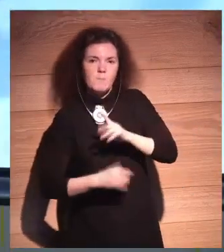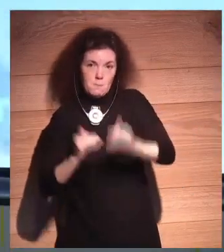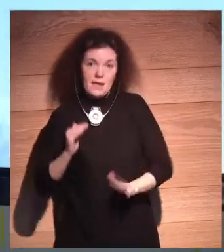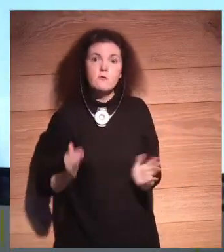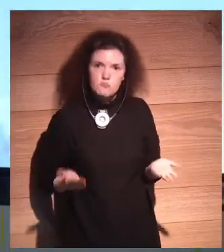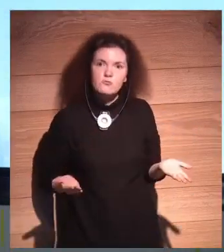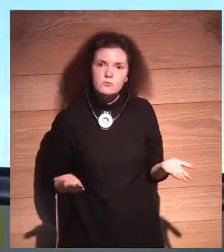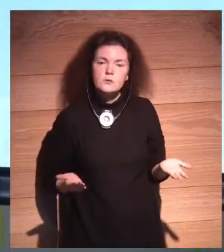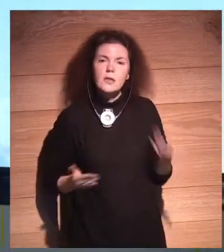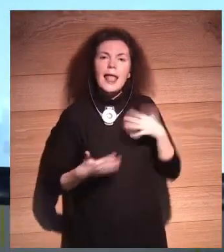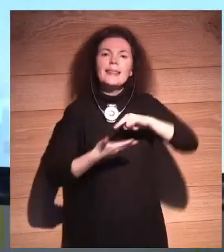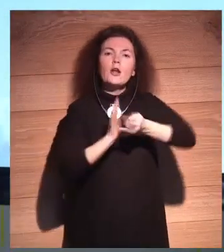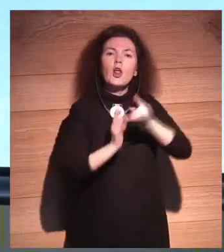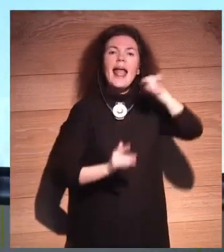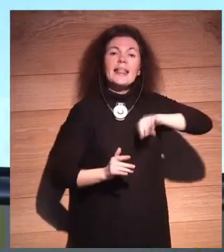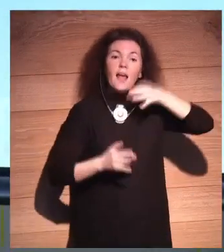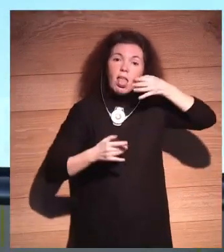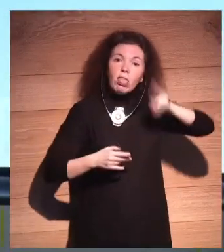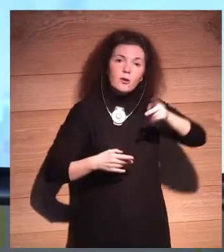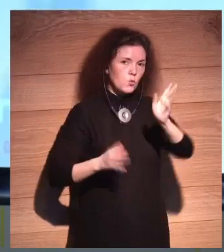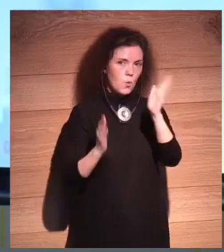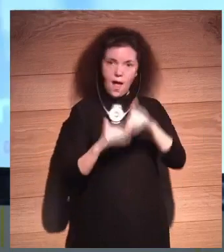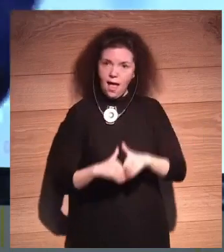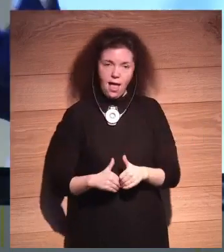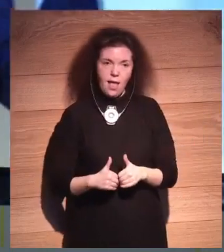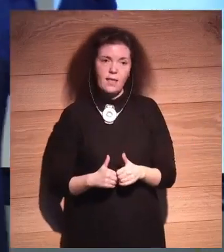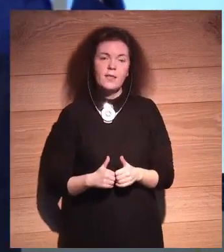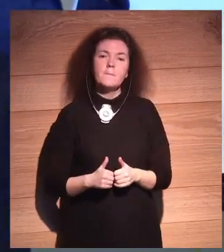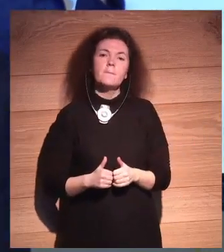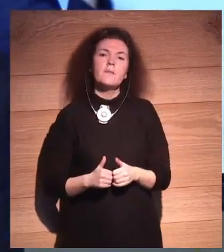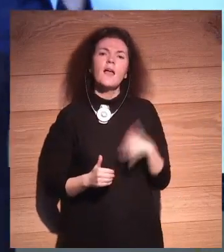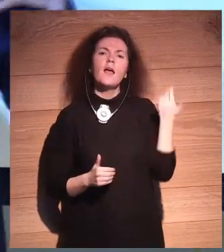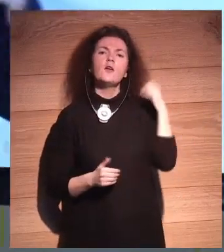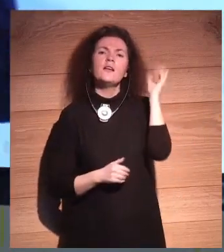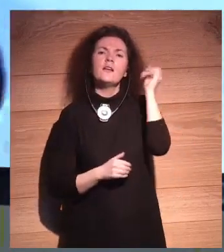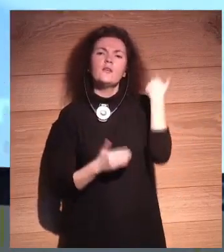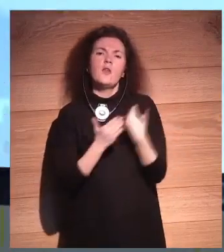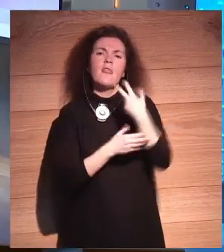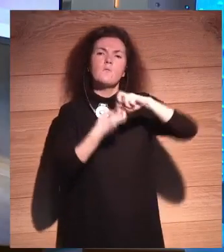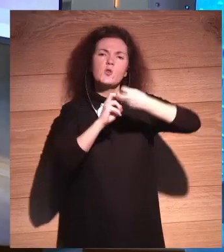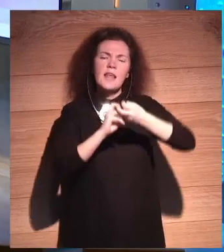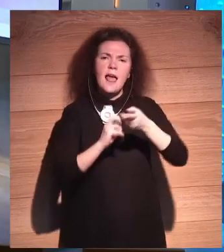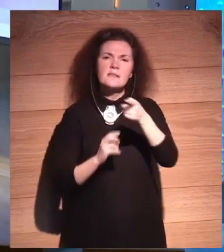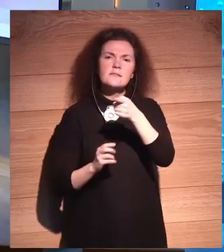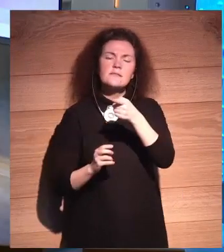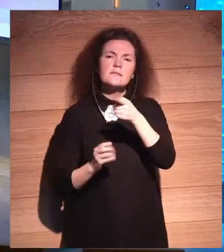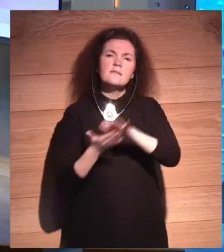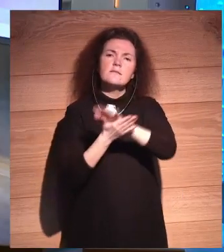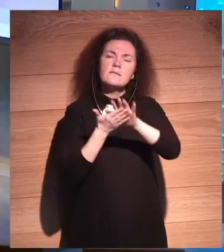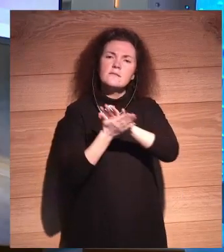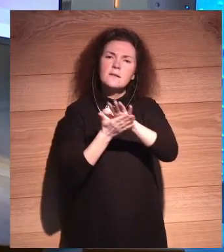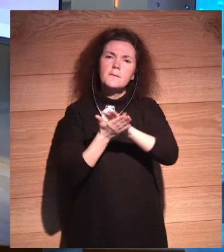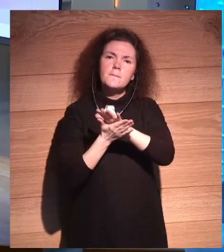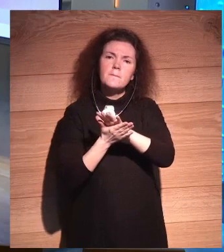tecnología no tiene ética. Tim Cook, el CEO de Apple, dio una charla en Bruselas hace unos días, y habló